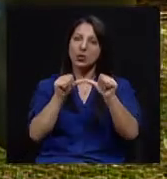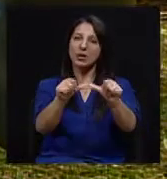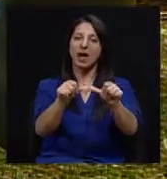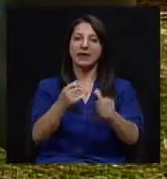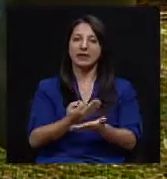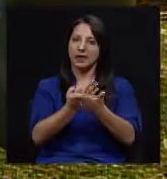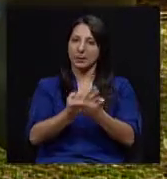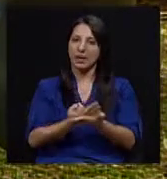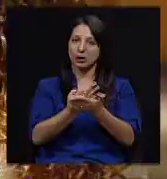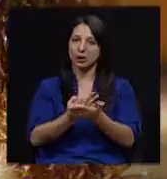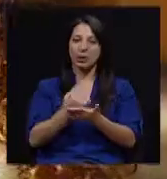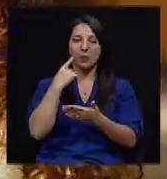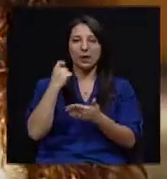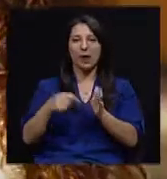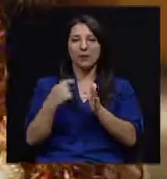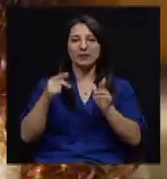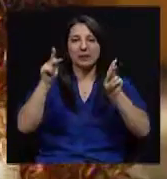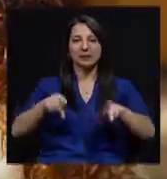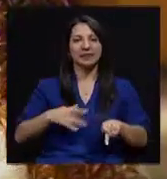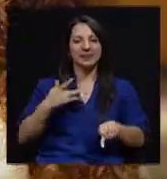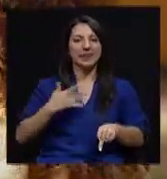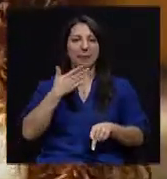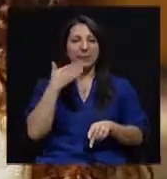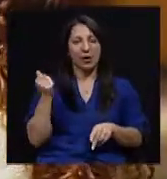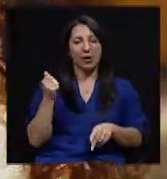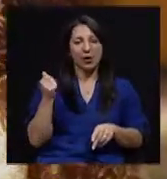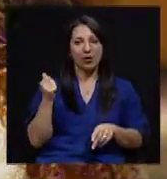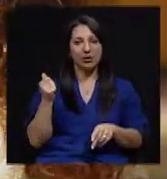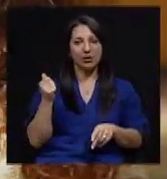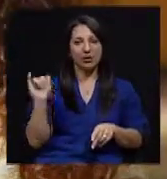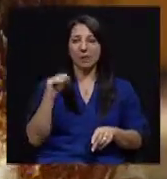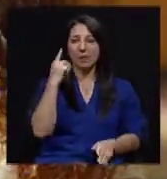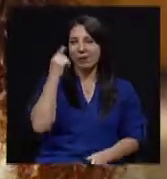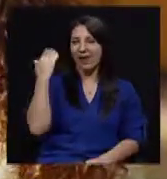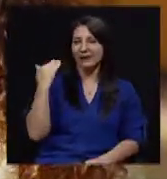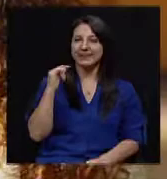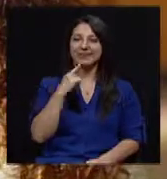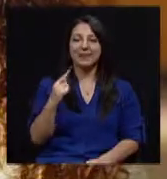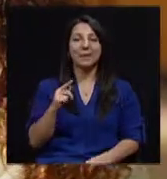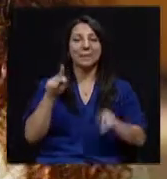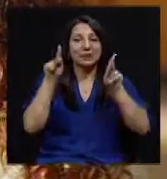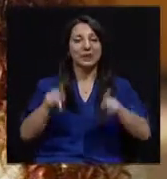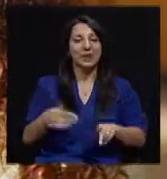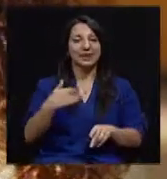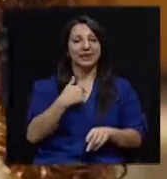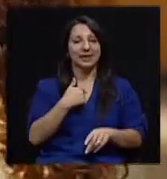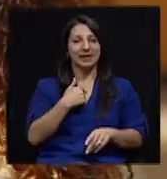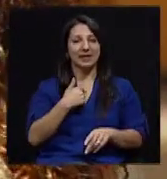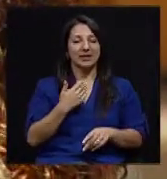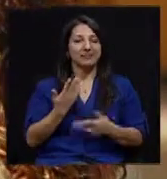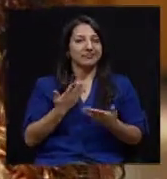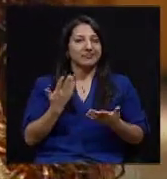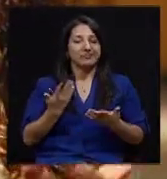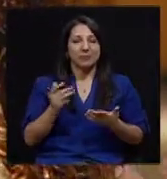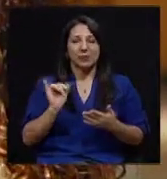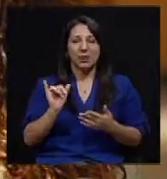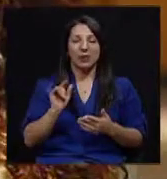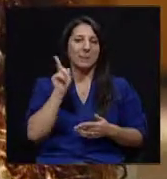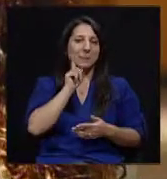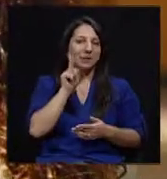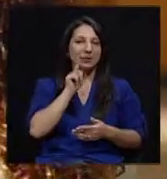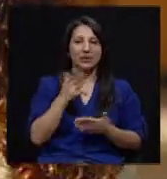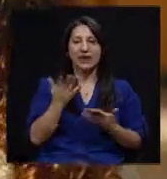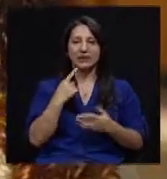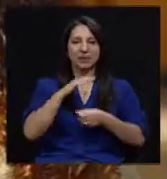tratamiento, ¿verdad? Que a veces la gente se siente mejor y como dijimos antes, la gente tiene una, no sé, como que hay un mito de que la